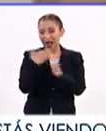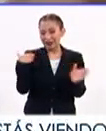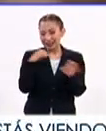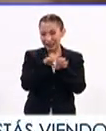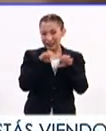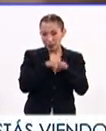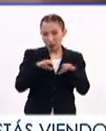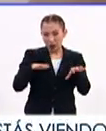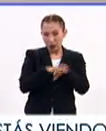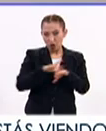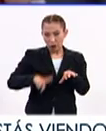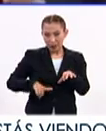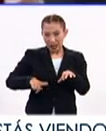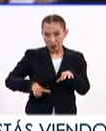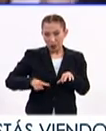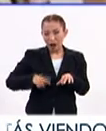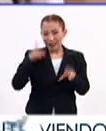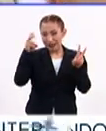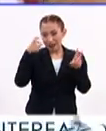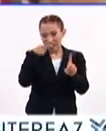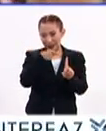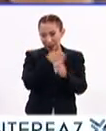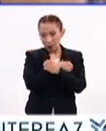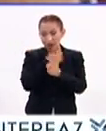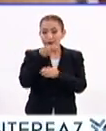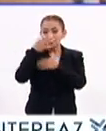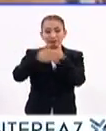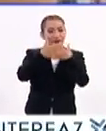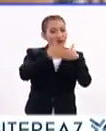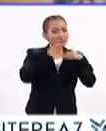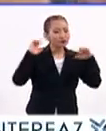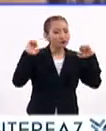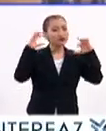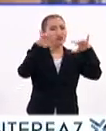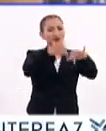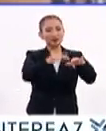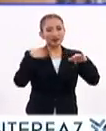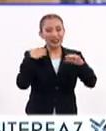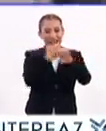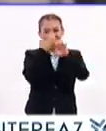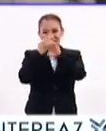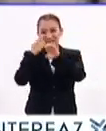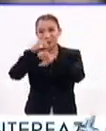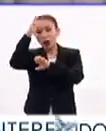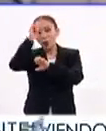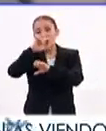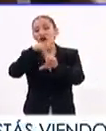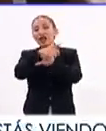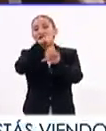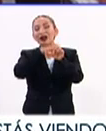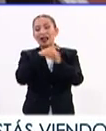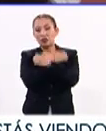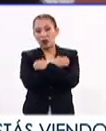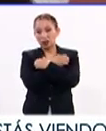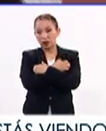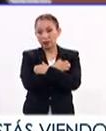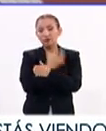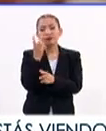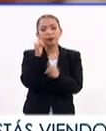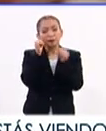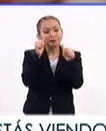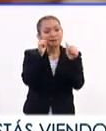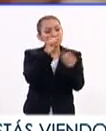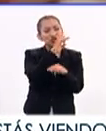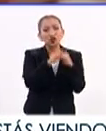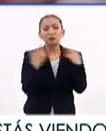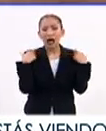equipo de Transición en Materia Educativa convocó a los foros estatales de consulta para el Acuerdo Nacional sobre Educación. Se escucharon